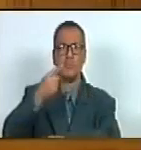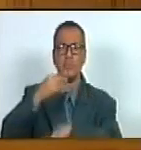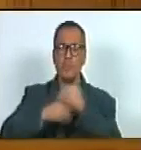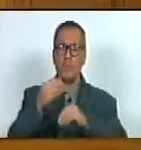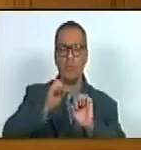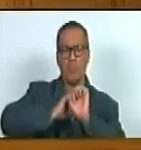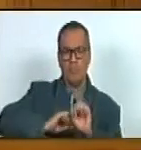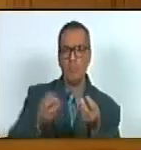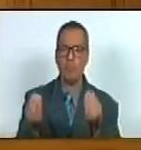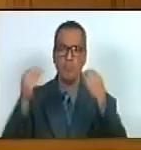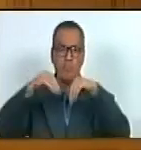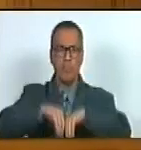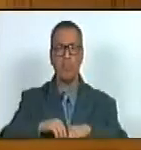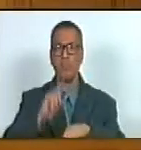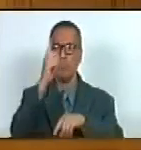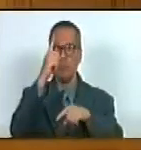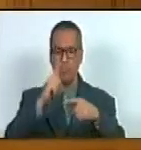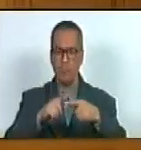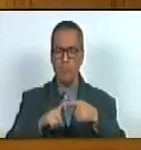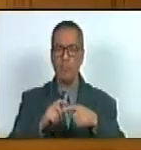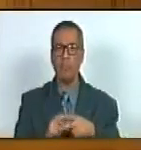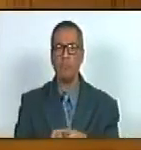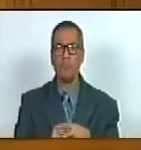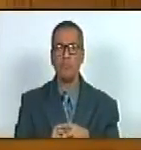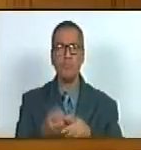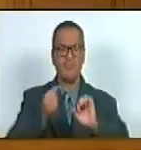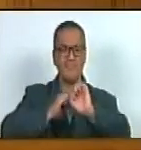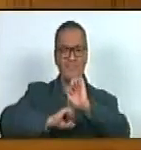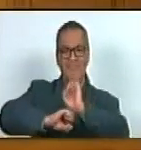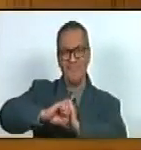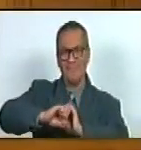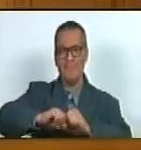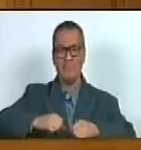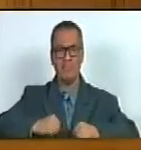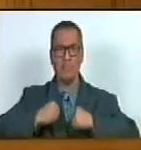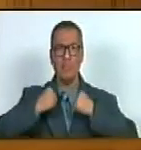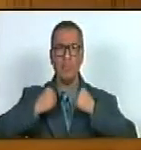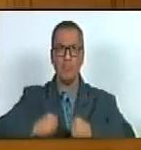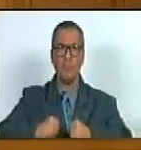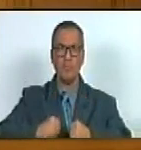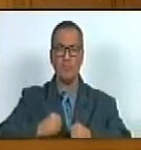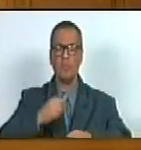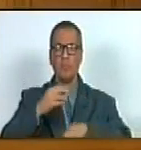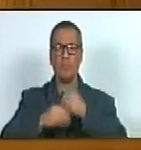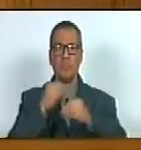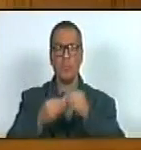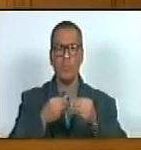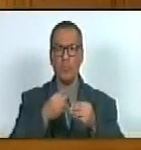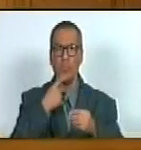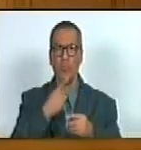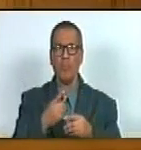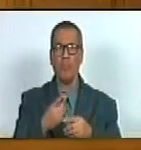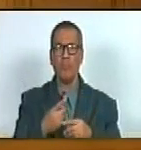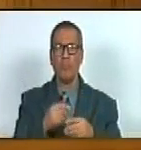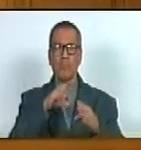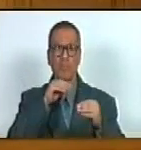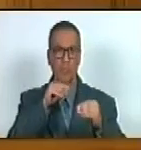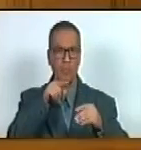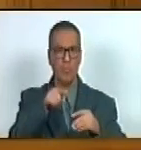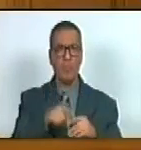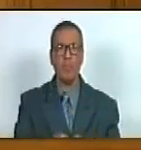acuerda primero repudiar de manera categórica los comentarios indignantes